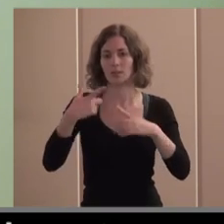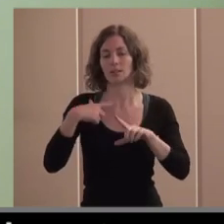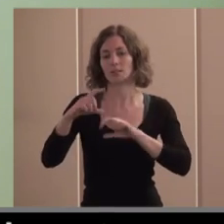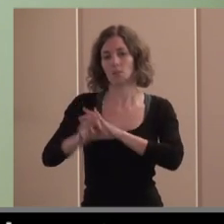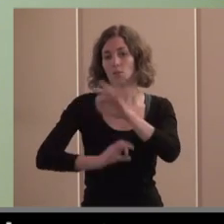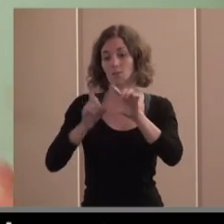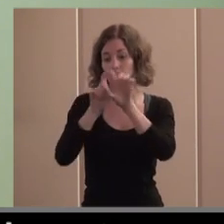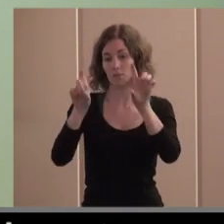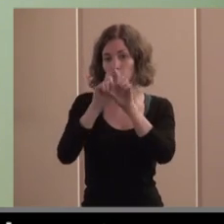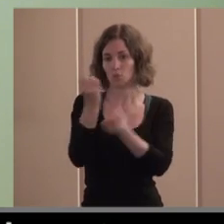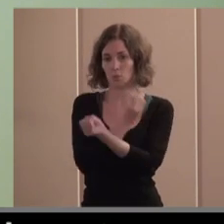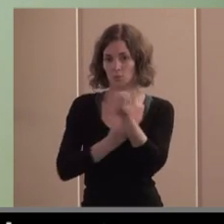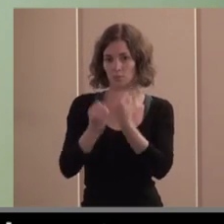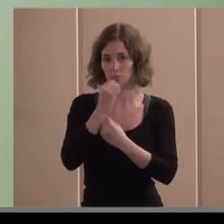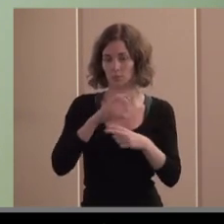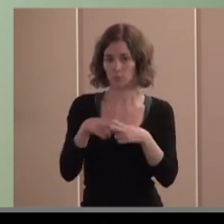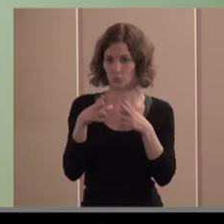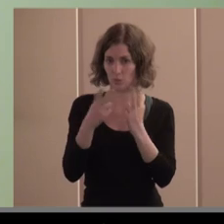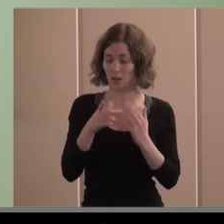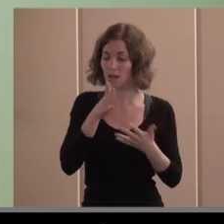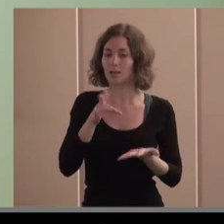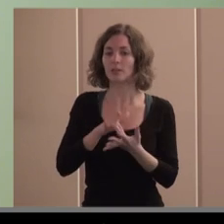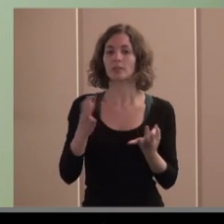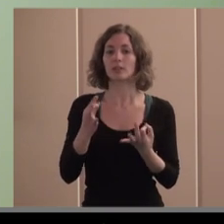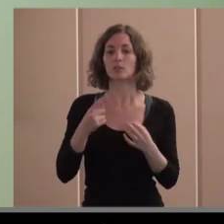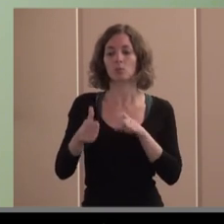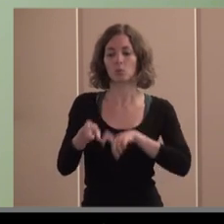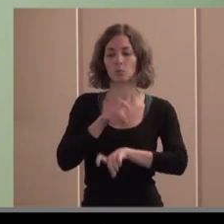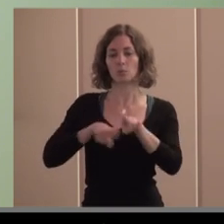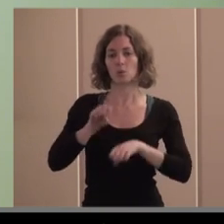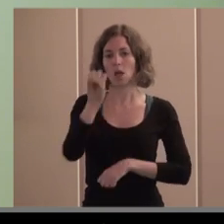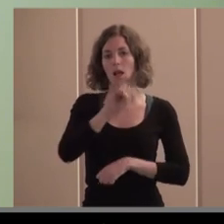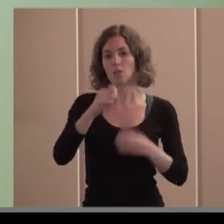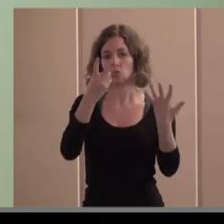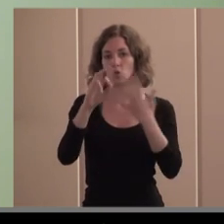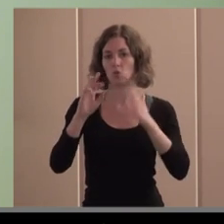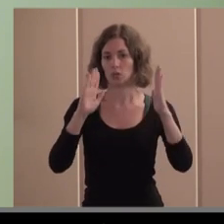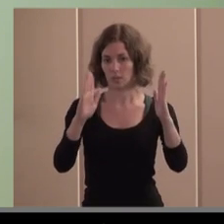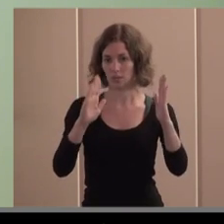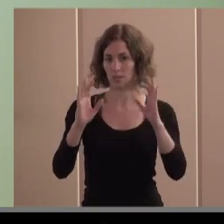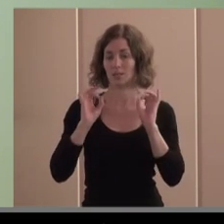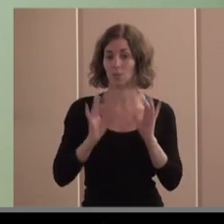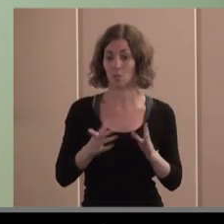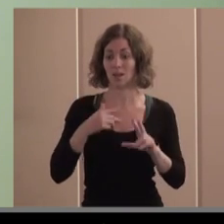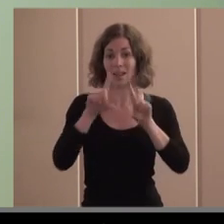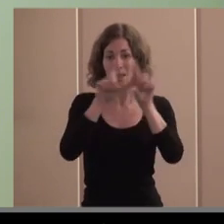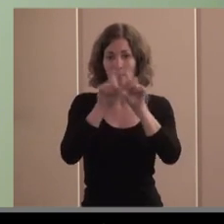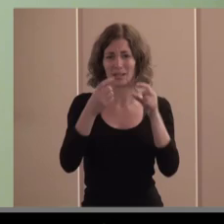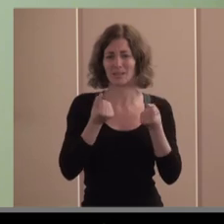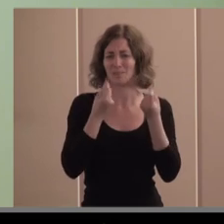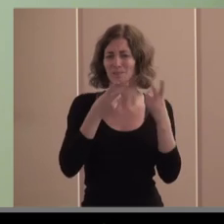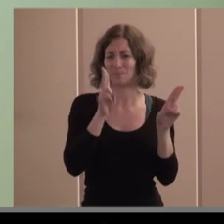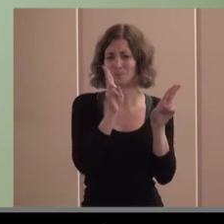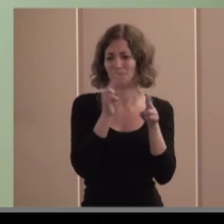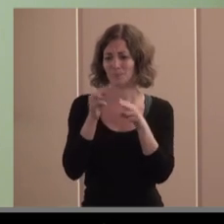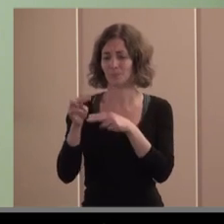estos momentos? pues que estamos volviendo a la época de los años 80 que hay muchísimas empresas que están cerrando o que están en